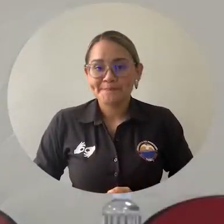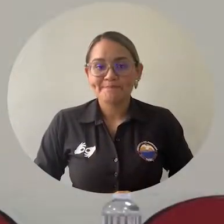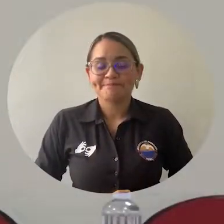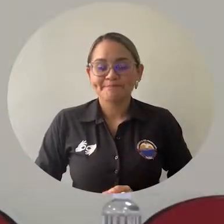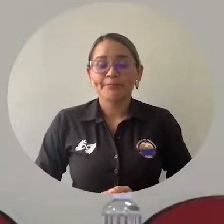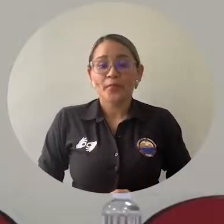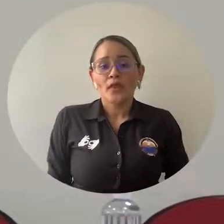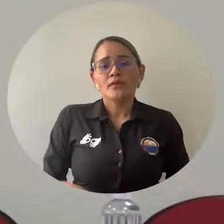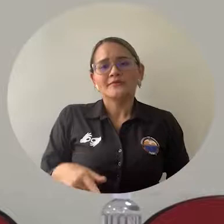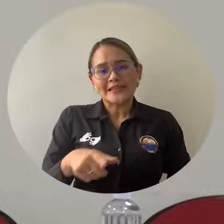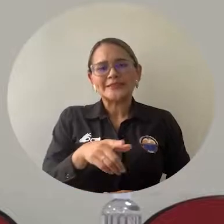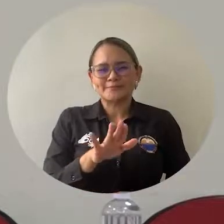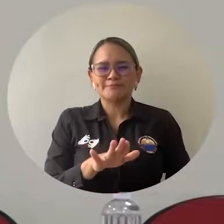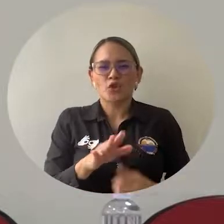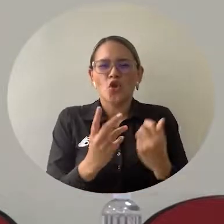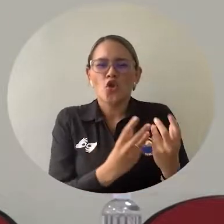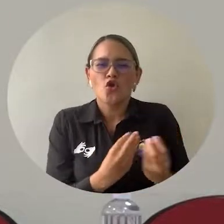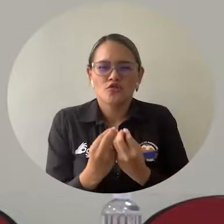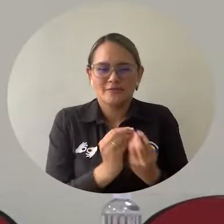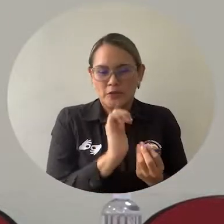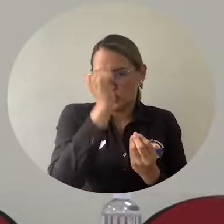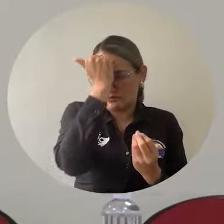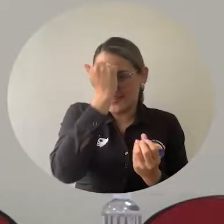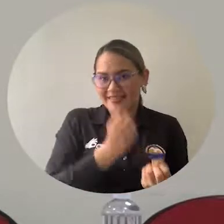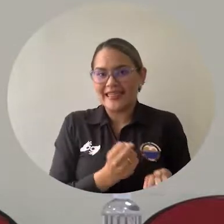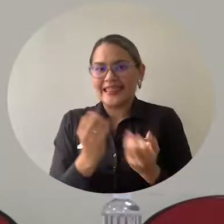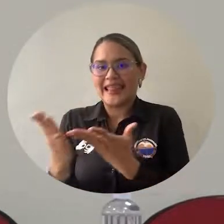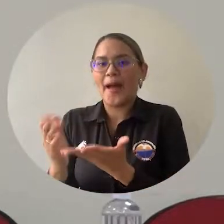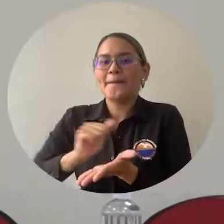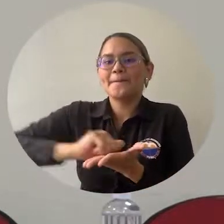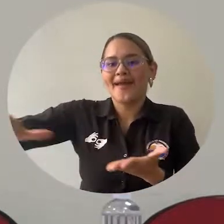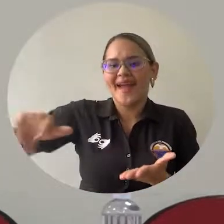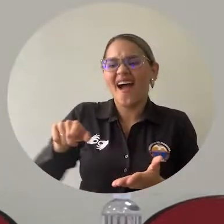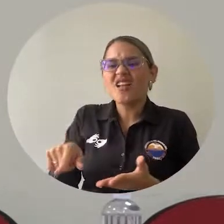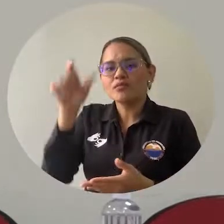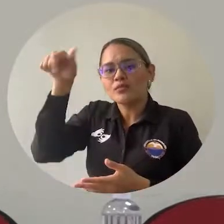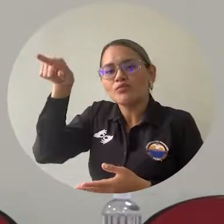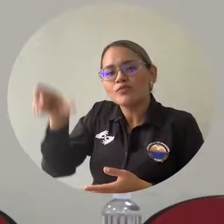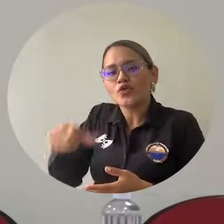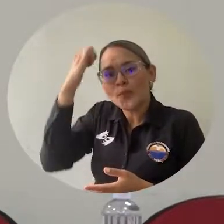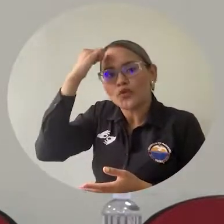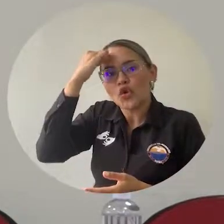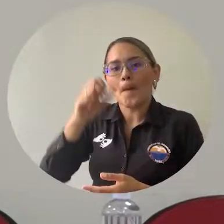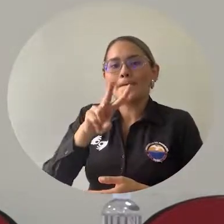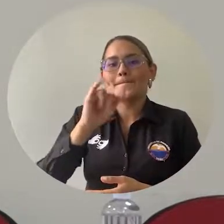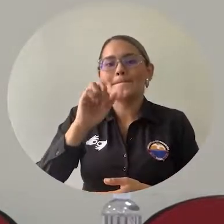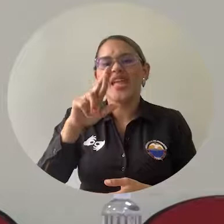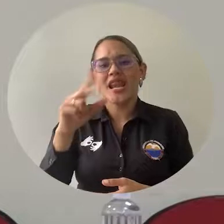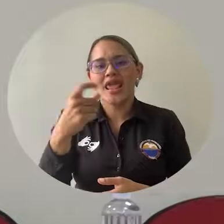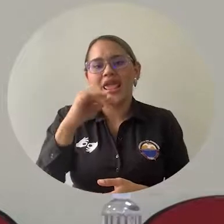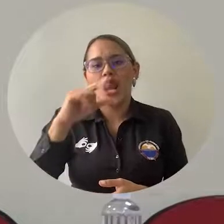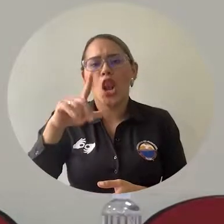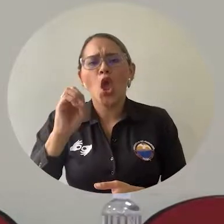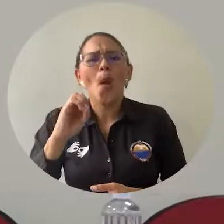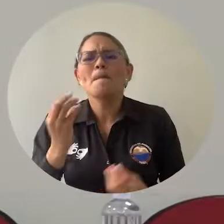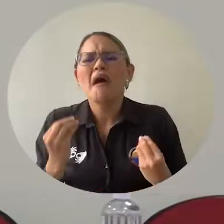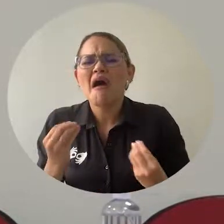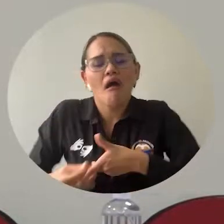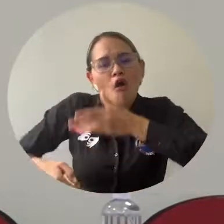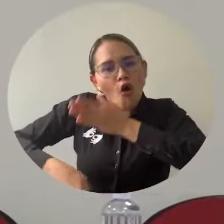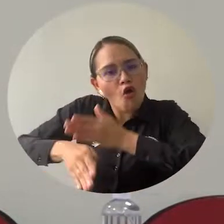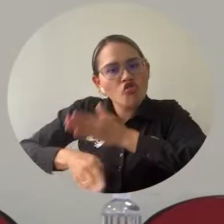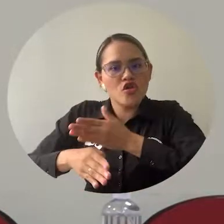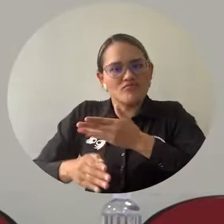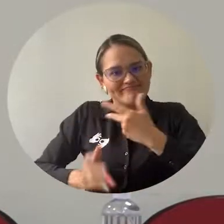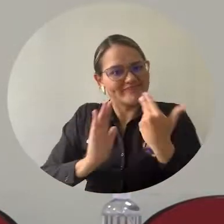Superior, esta beca Sierra Nevada al profesor Virgilio Gil para que siga adelantando sus estudios de doctorado y